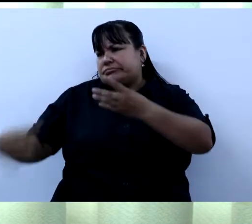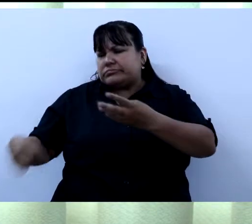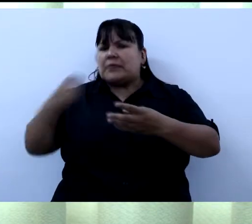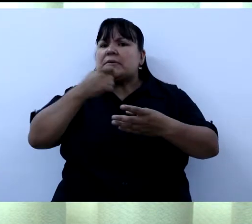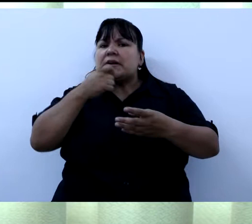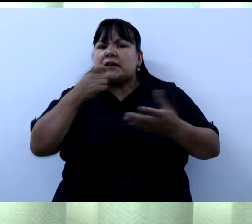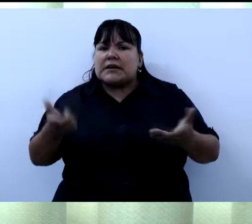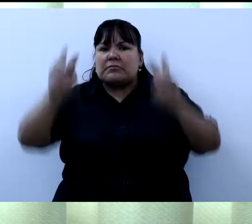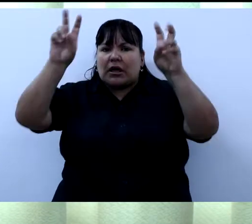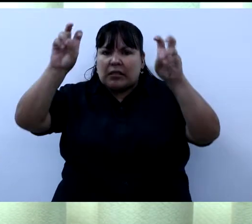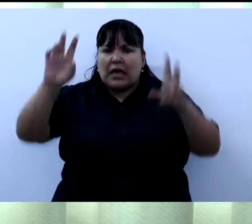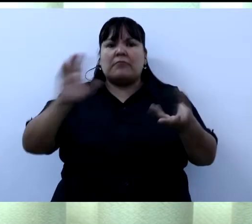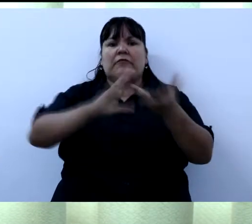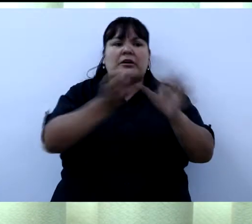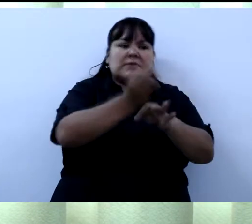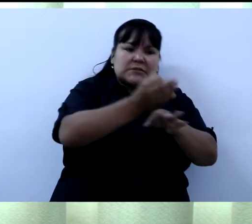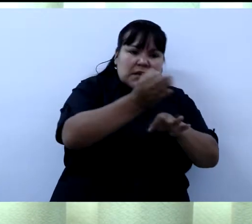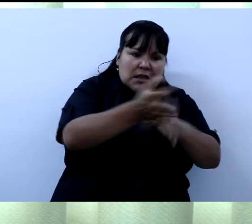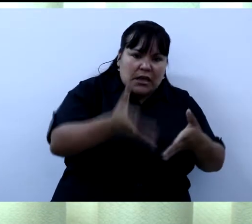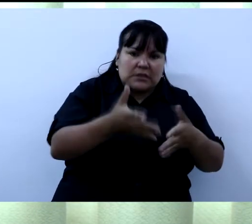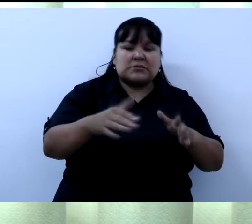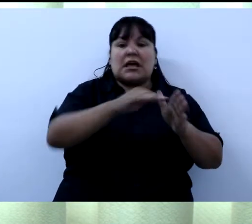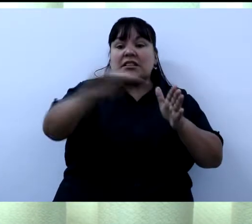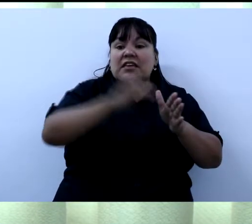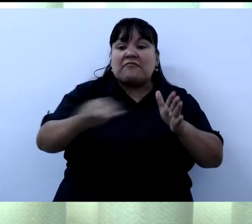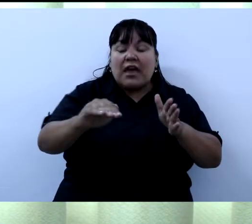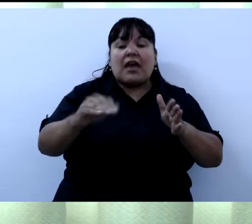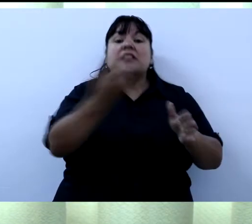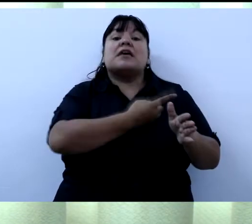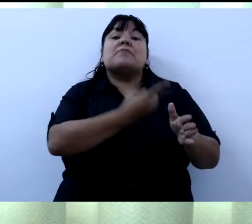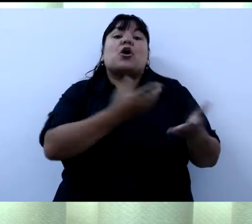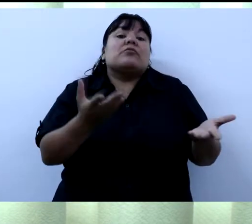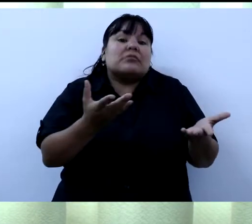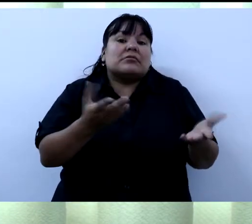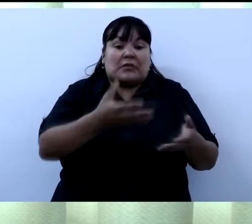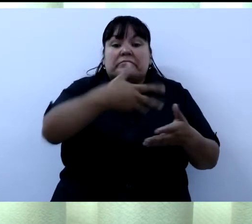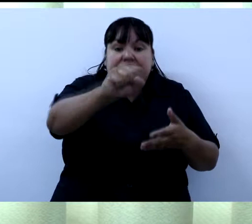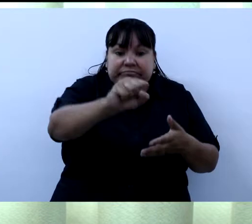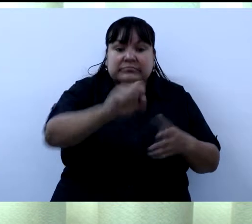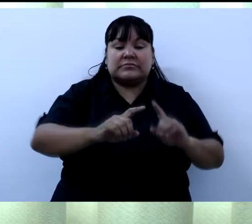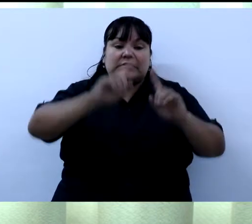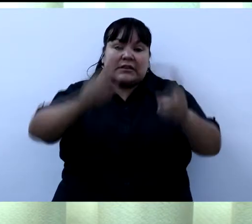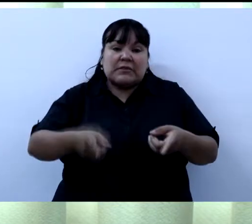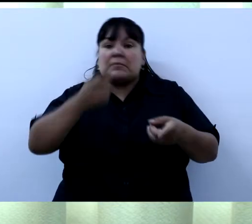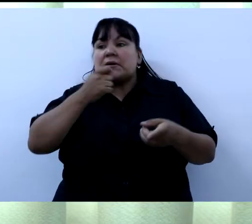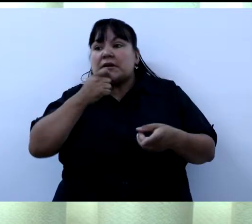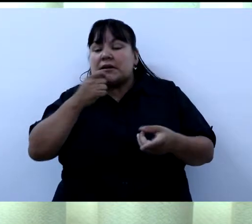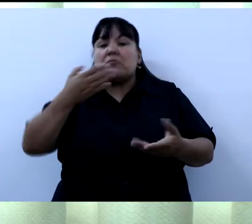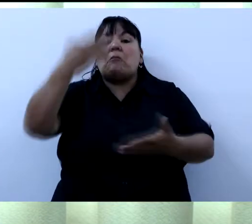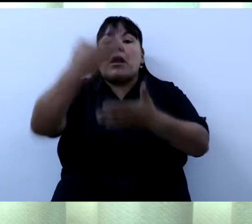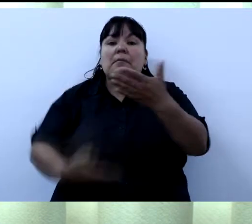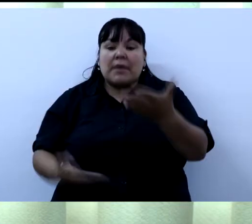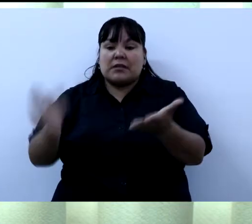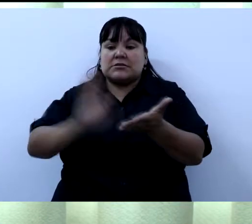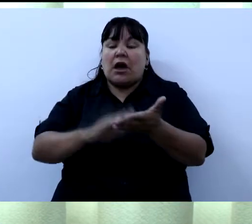la asesoría legal del Ministerio y los reclamos que se hacen desde liquidación y nosotros distribuimos